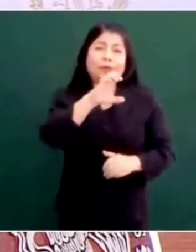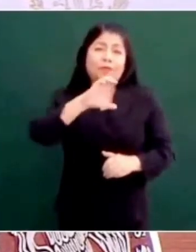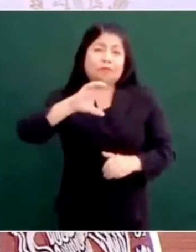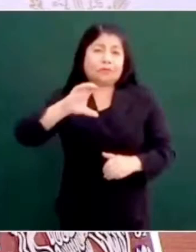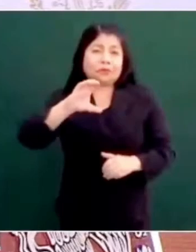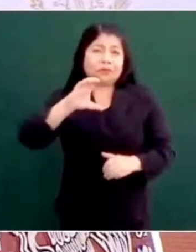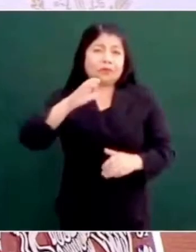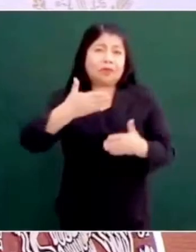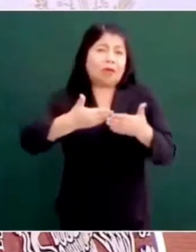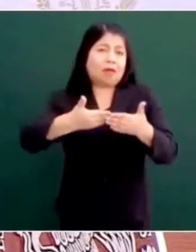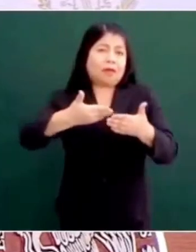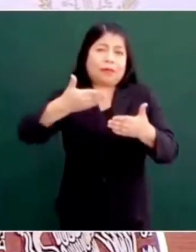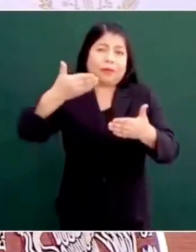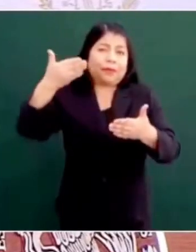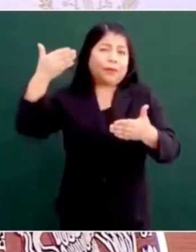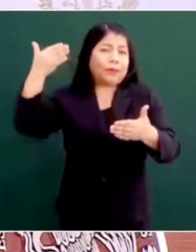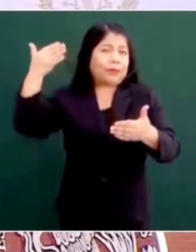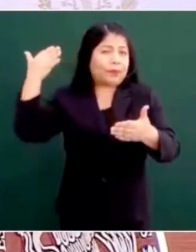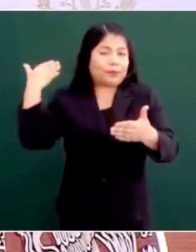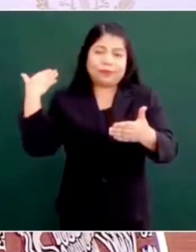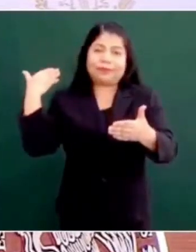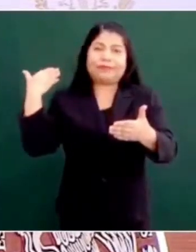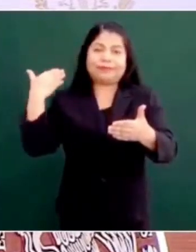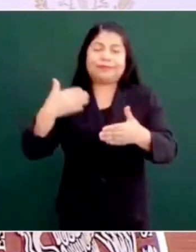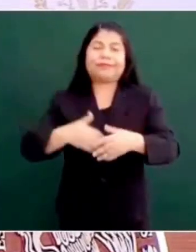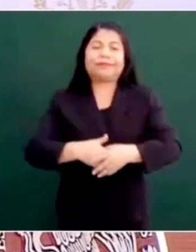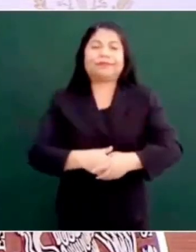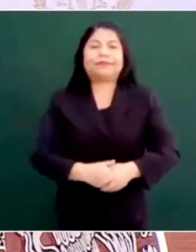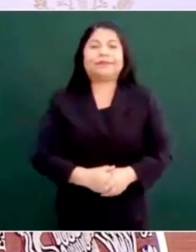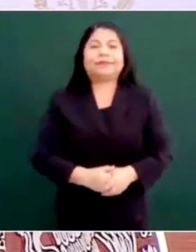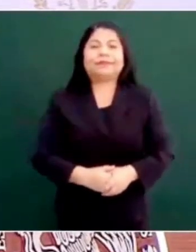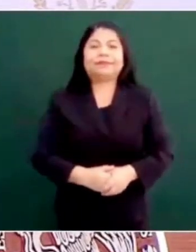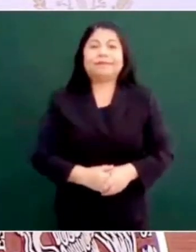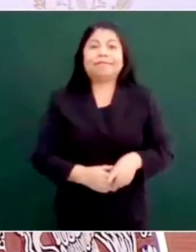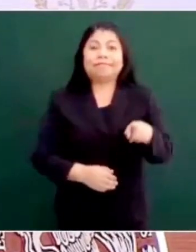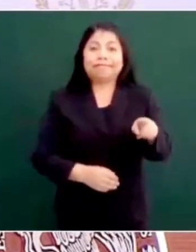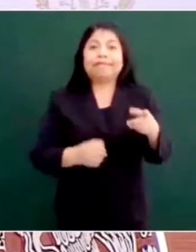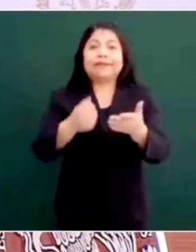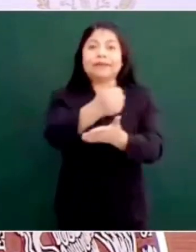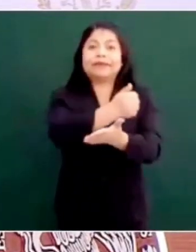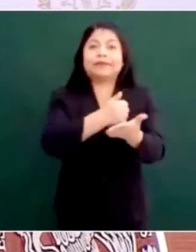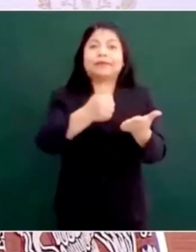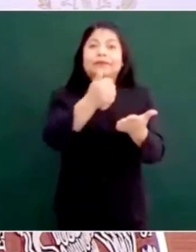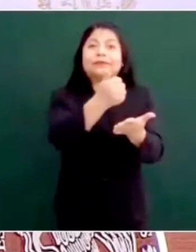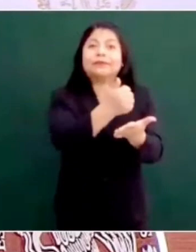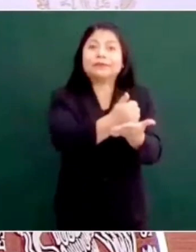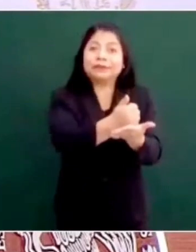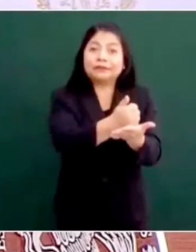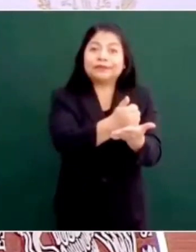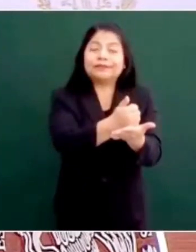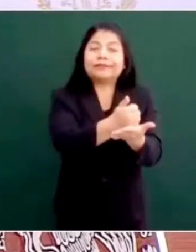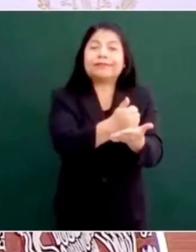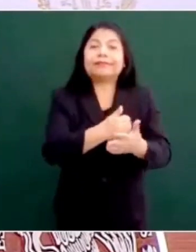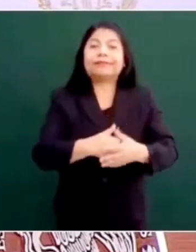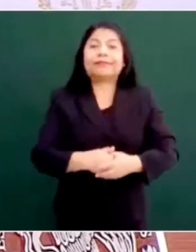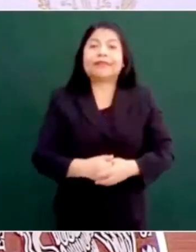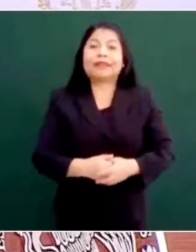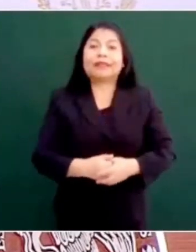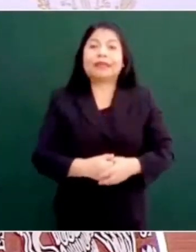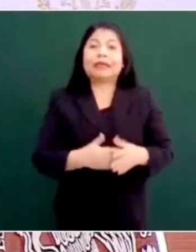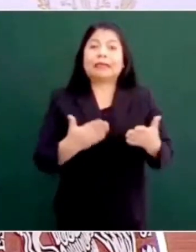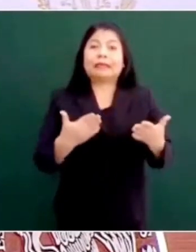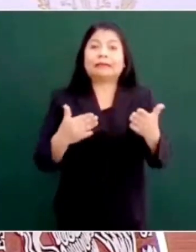cuatro siglos antes de nuestra era. Y es una ciudad que cuenta con una inmensa cantidad de edificaciones,